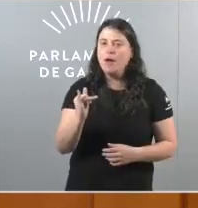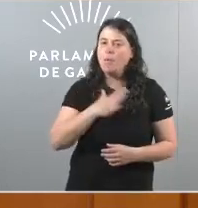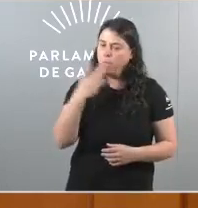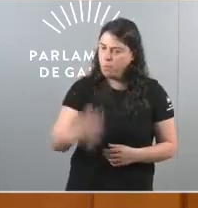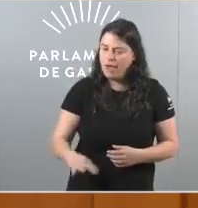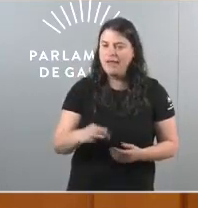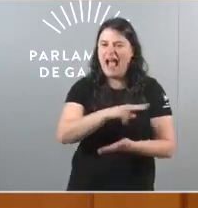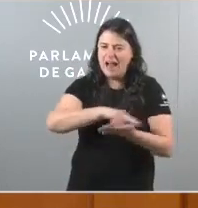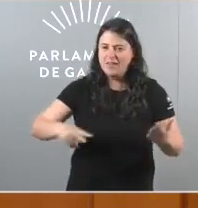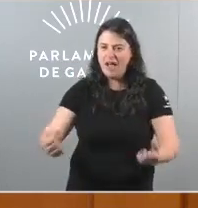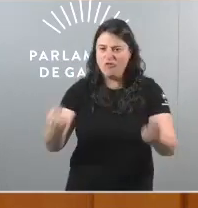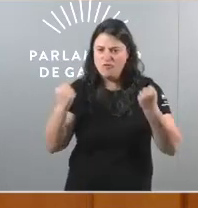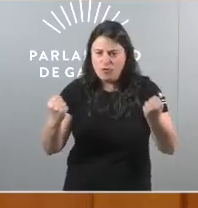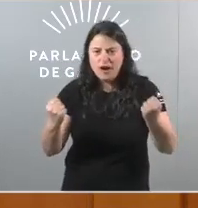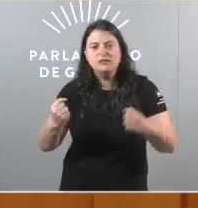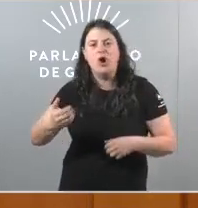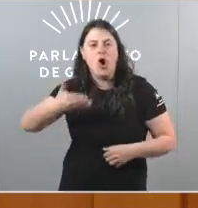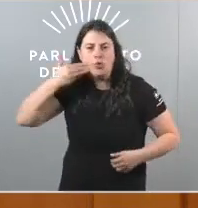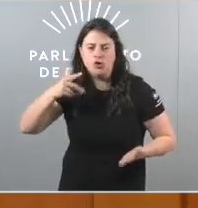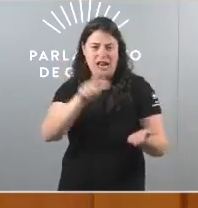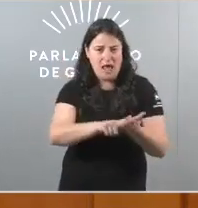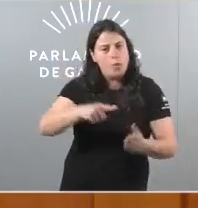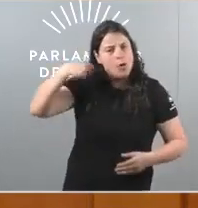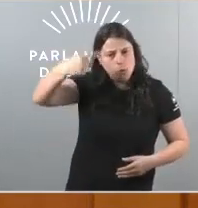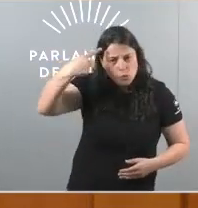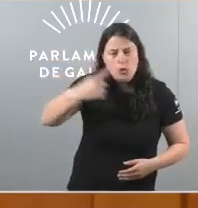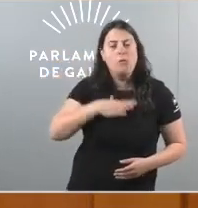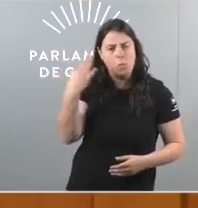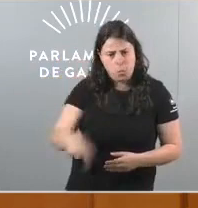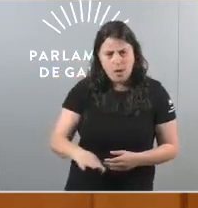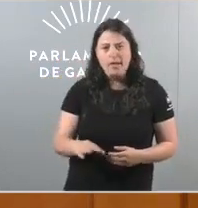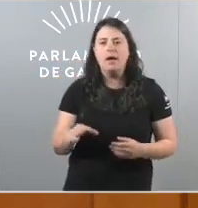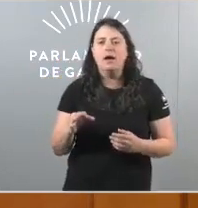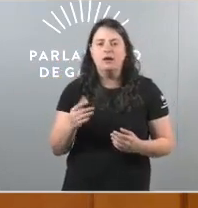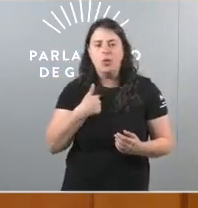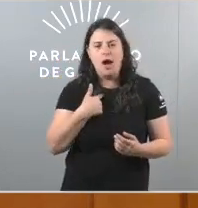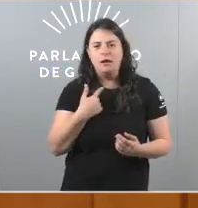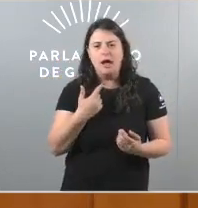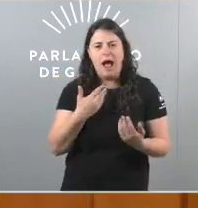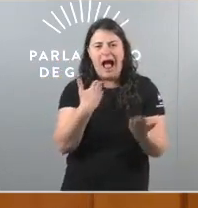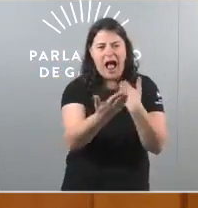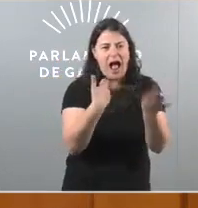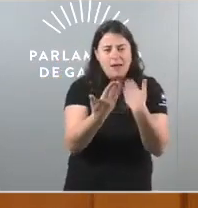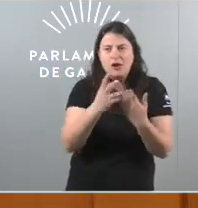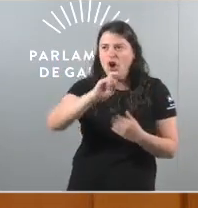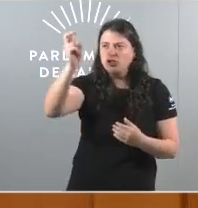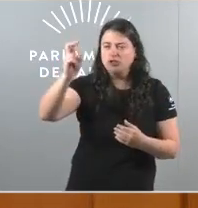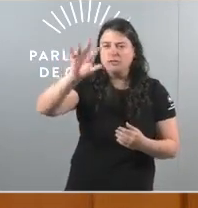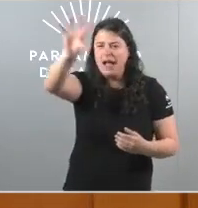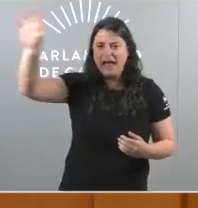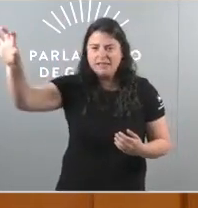forte, orgullosa da súa lingua e da súa cultura, e que dialogue de ti a ti con outras nacións do mundo.